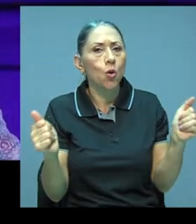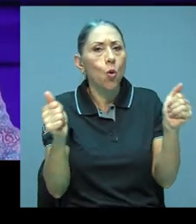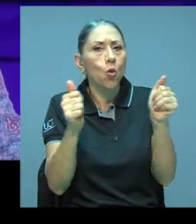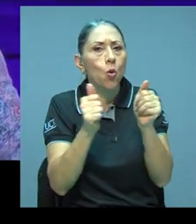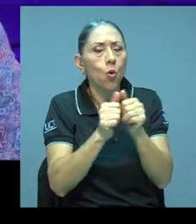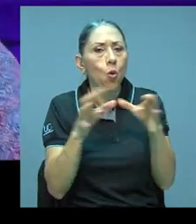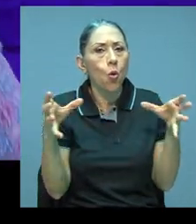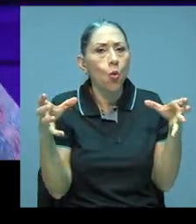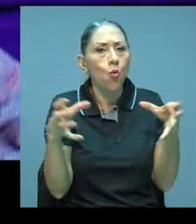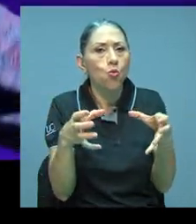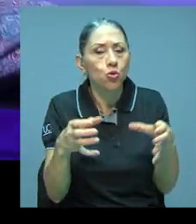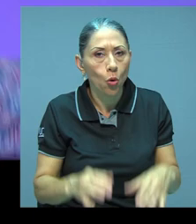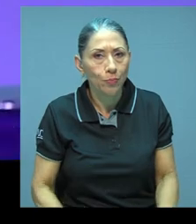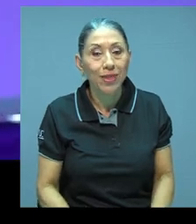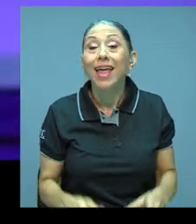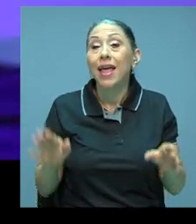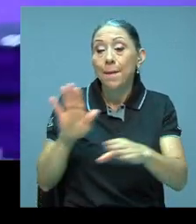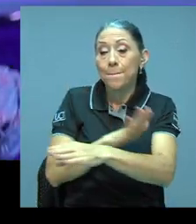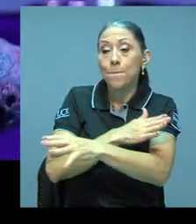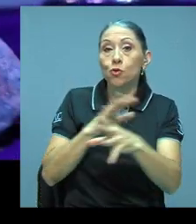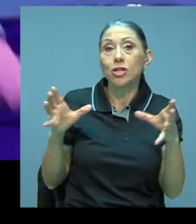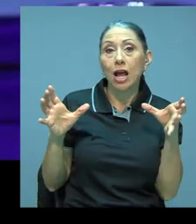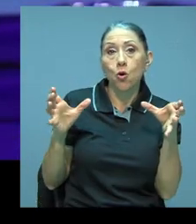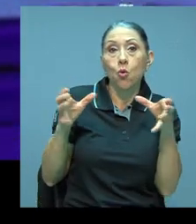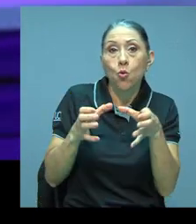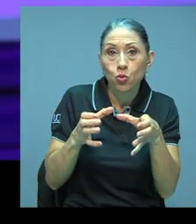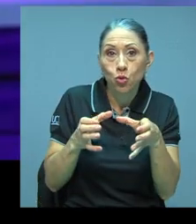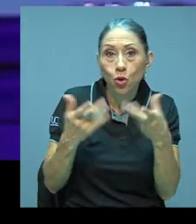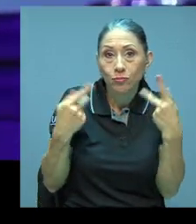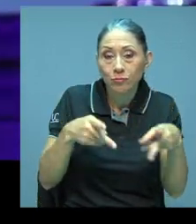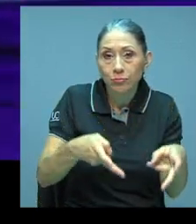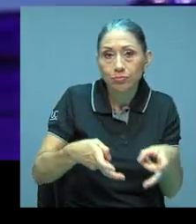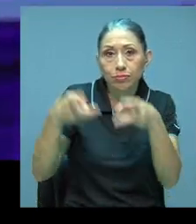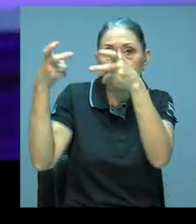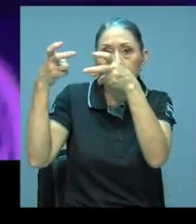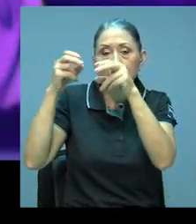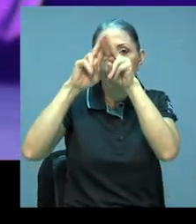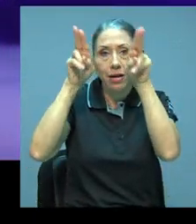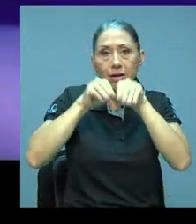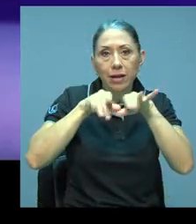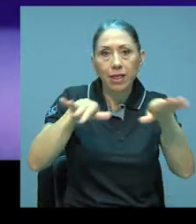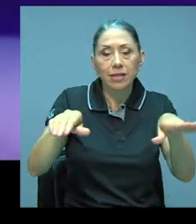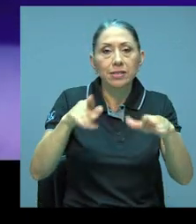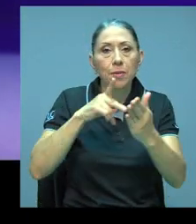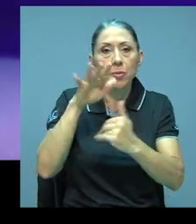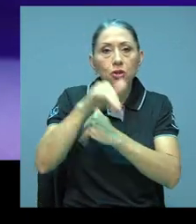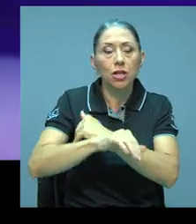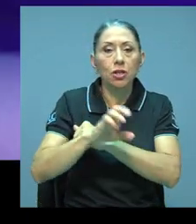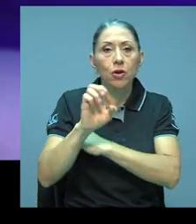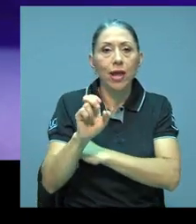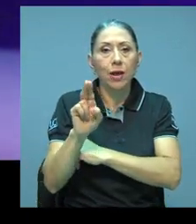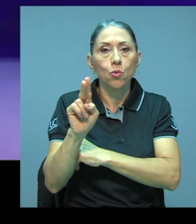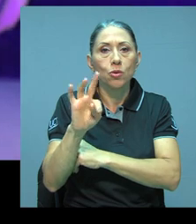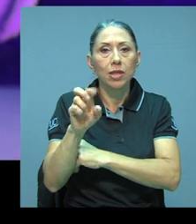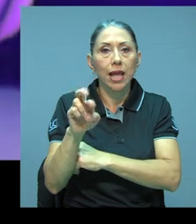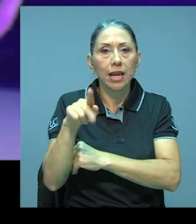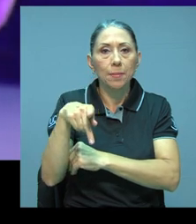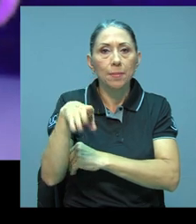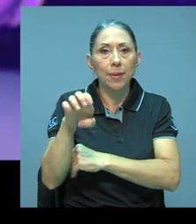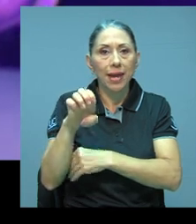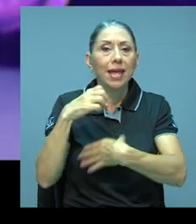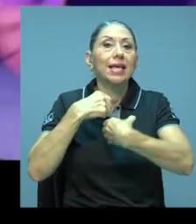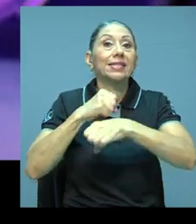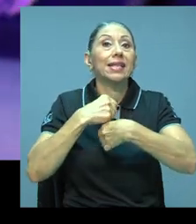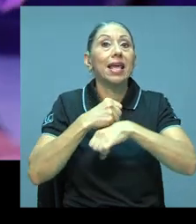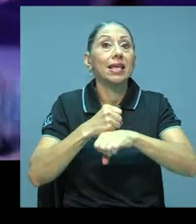Claro. Música en conjunto está disponible en las redes sociales del Proyecto Uterpe. El estreno se realizó por medio de